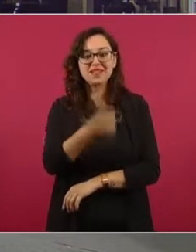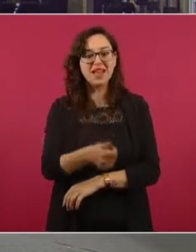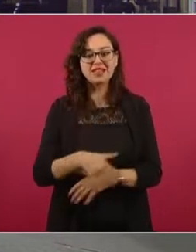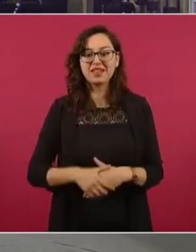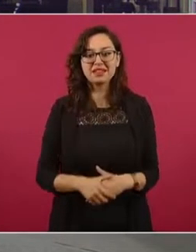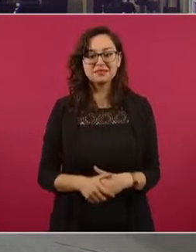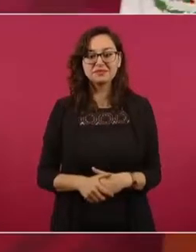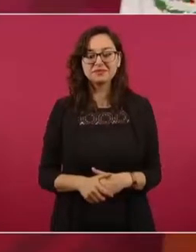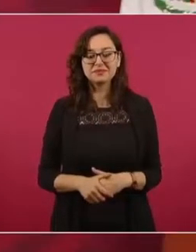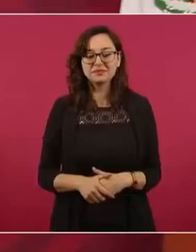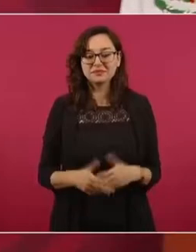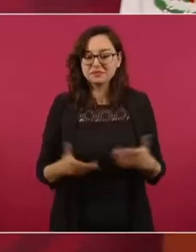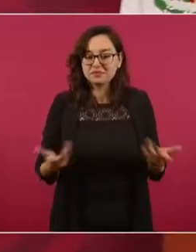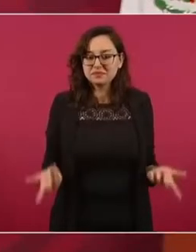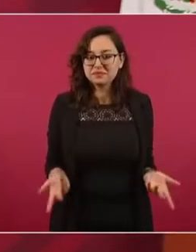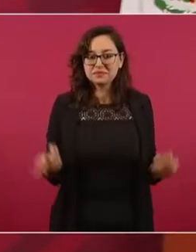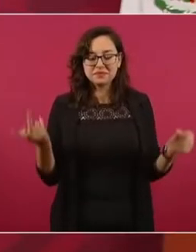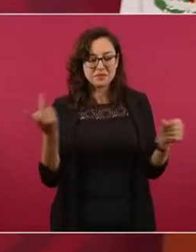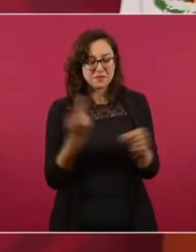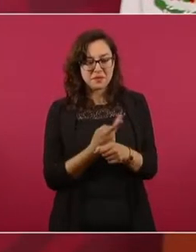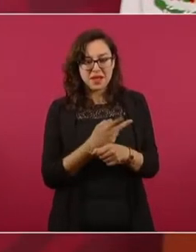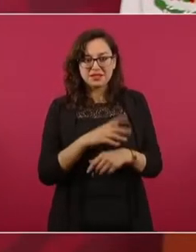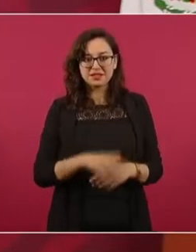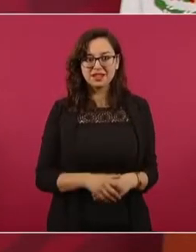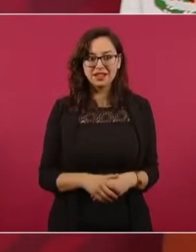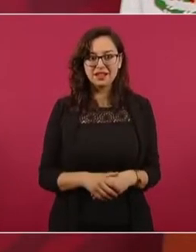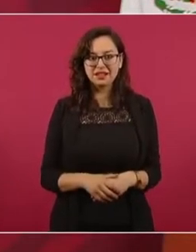en otros países del mundo.